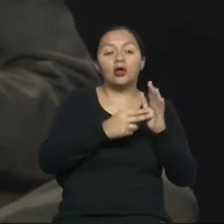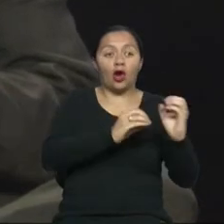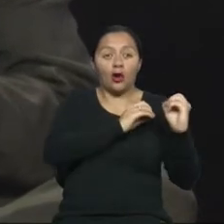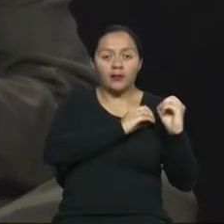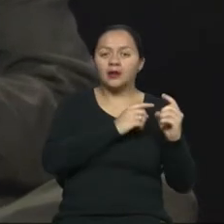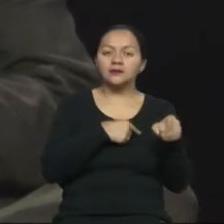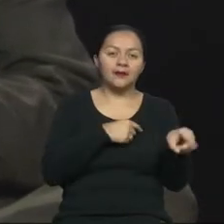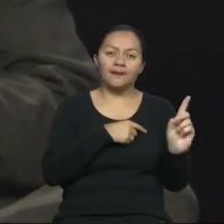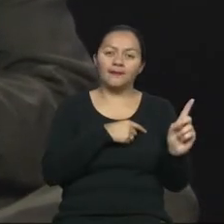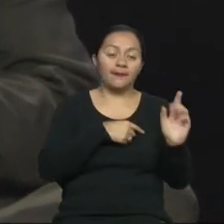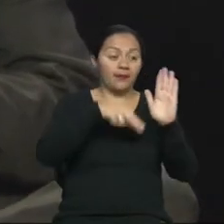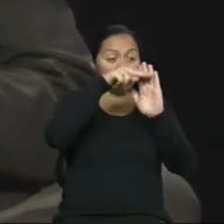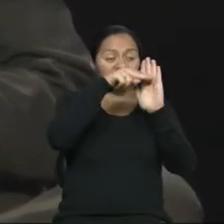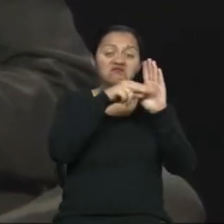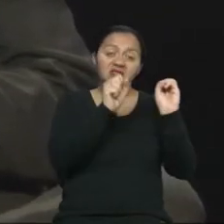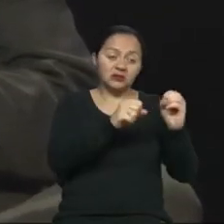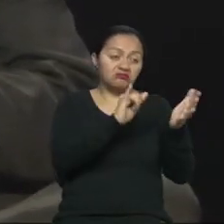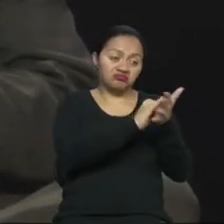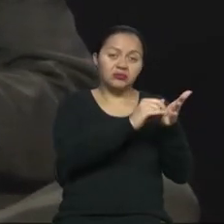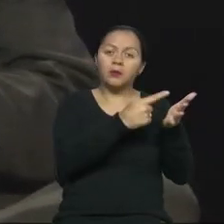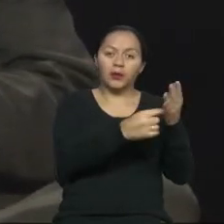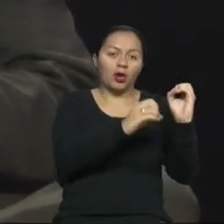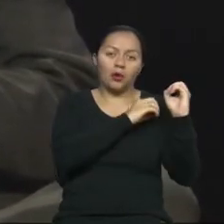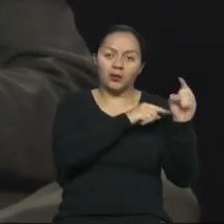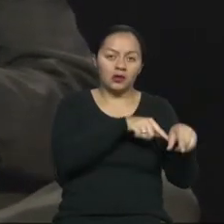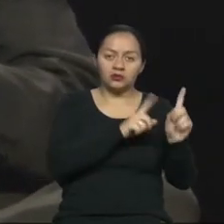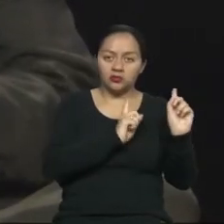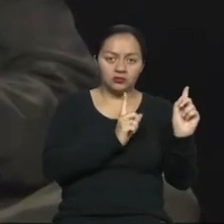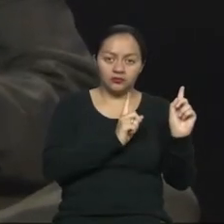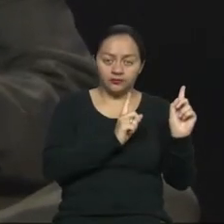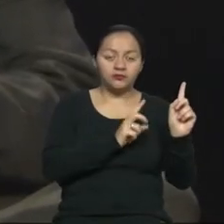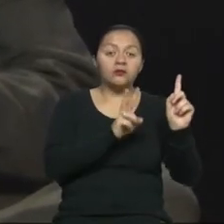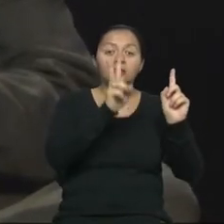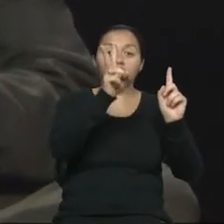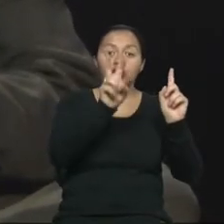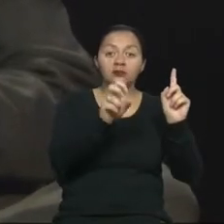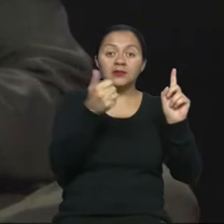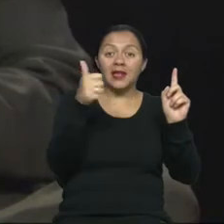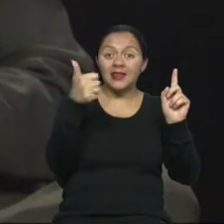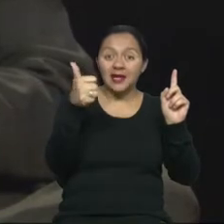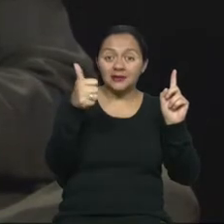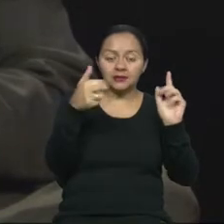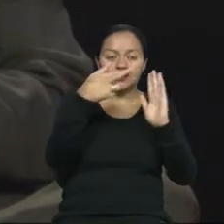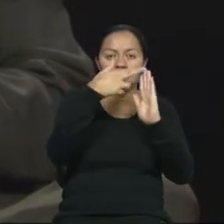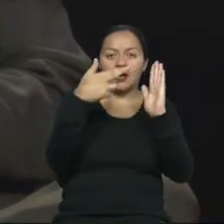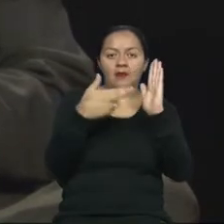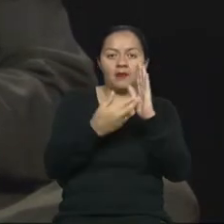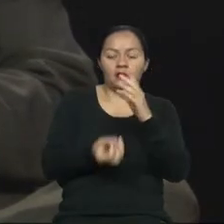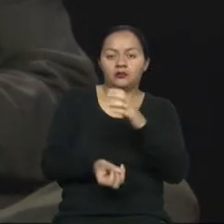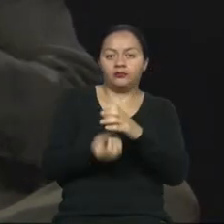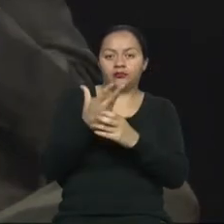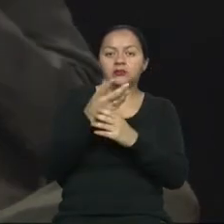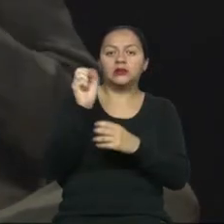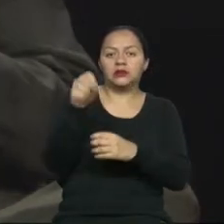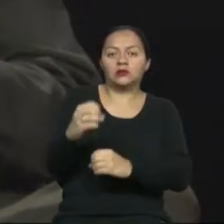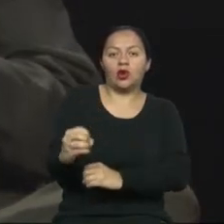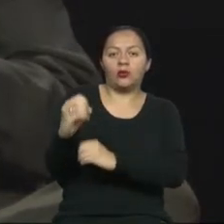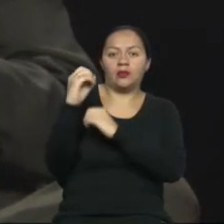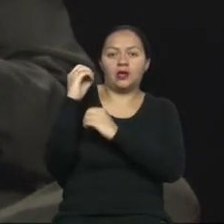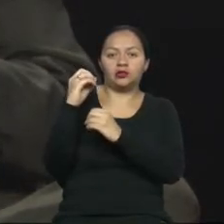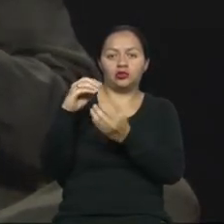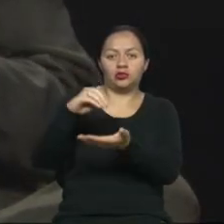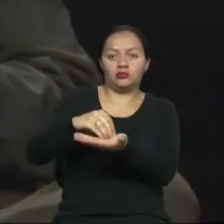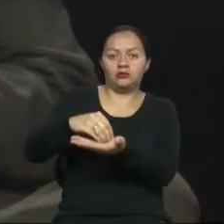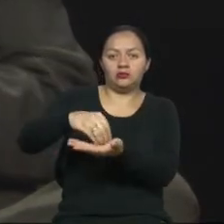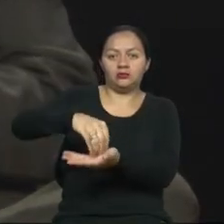obligatoriedad para su aplicación. En el 2010 se creó un reglamento técnico que les dé el carácter de obligatorias y al ser